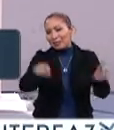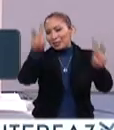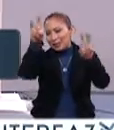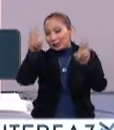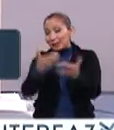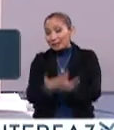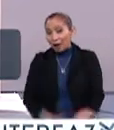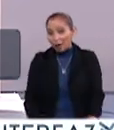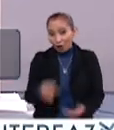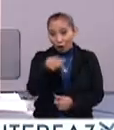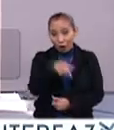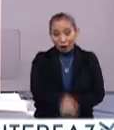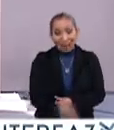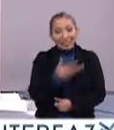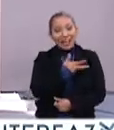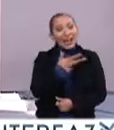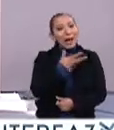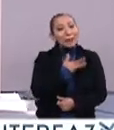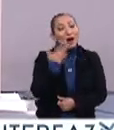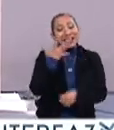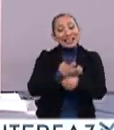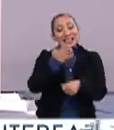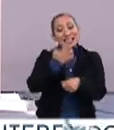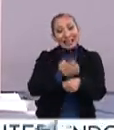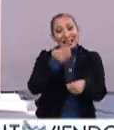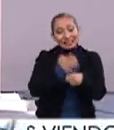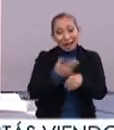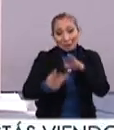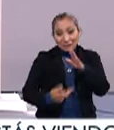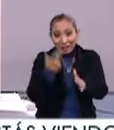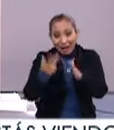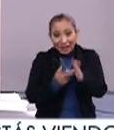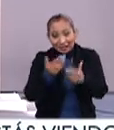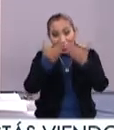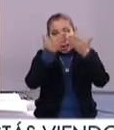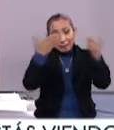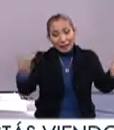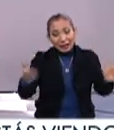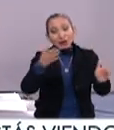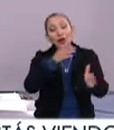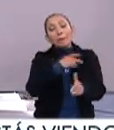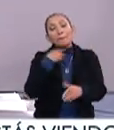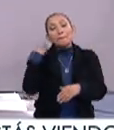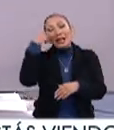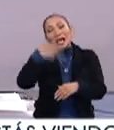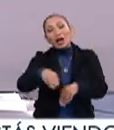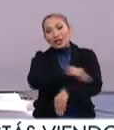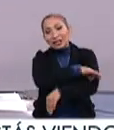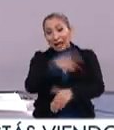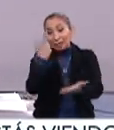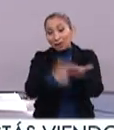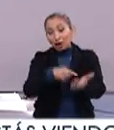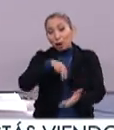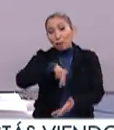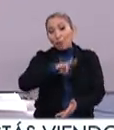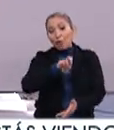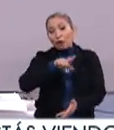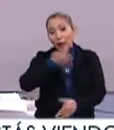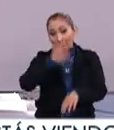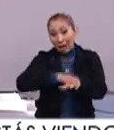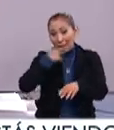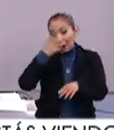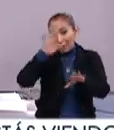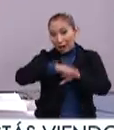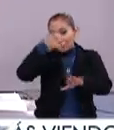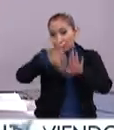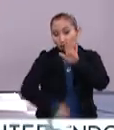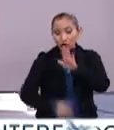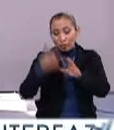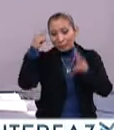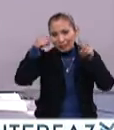ciudad